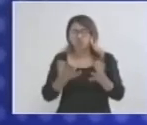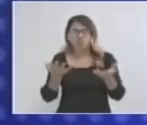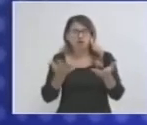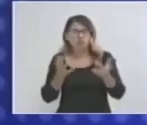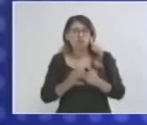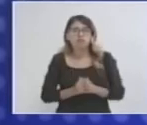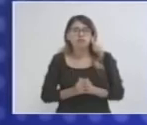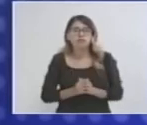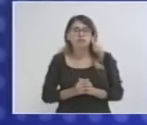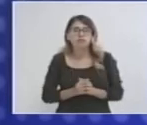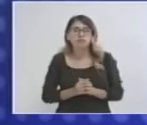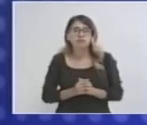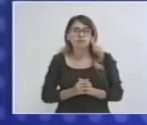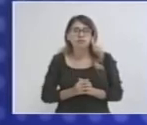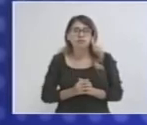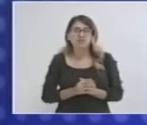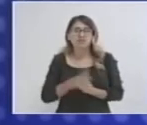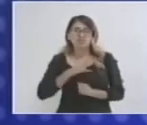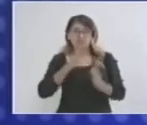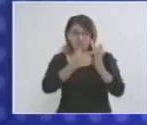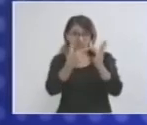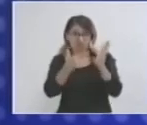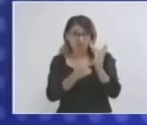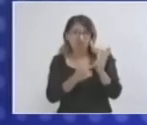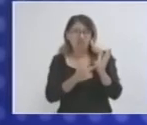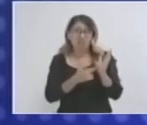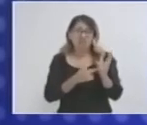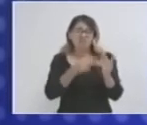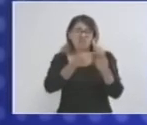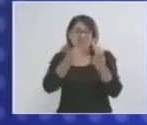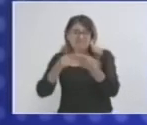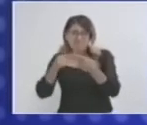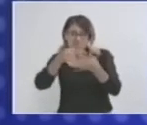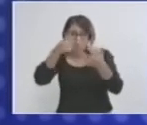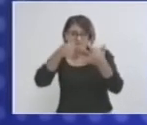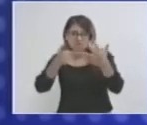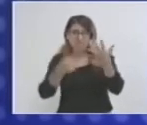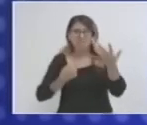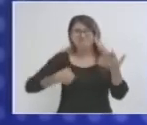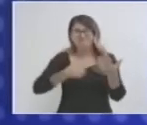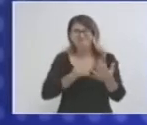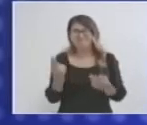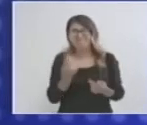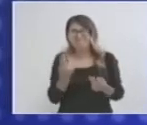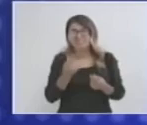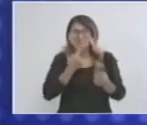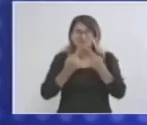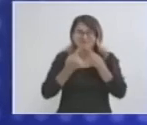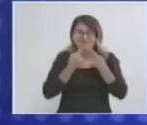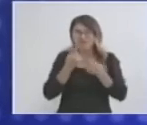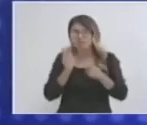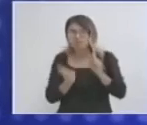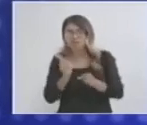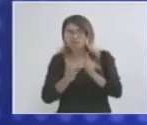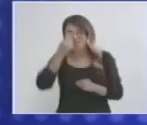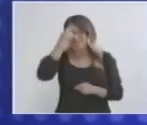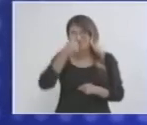sentidos, simple y sencillamente hay un reglamento que opera con esta, y hay cuestiones que hay que seguir afinando con la autoridad, hay cuestiones que hay que seguir